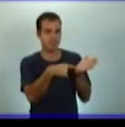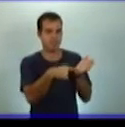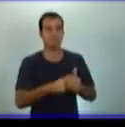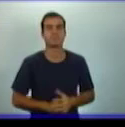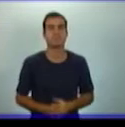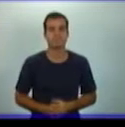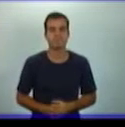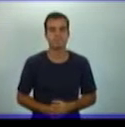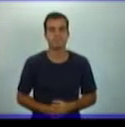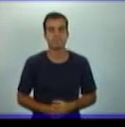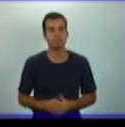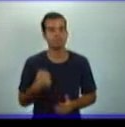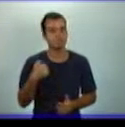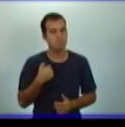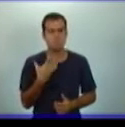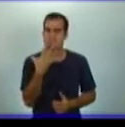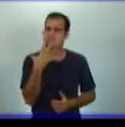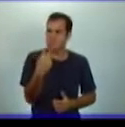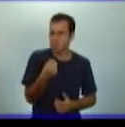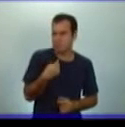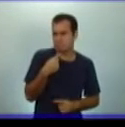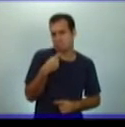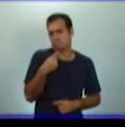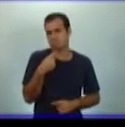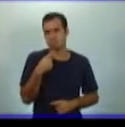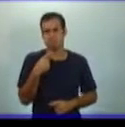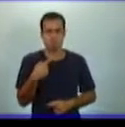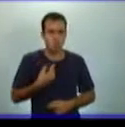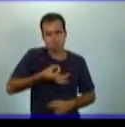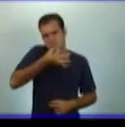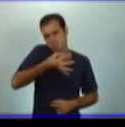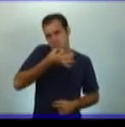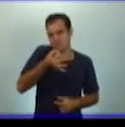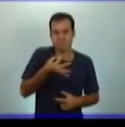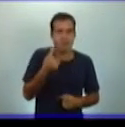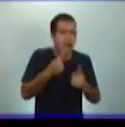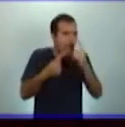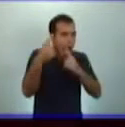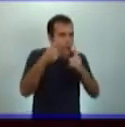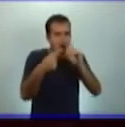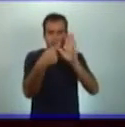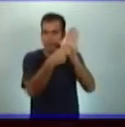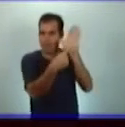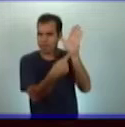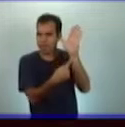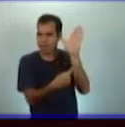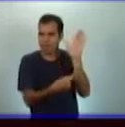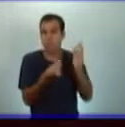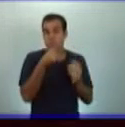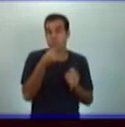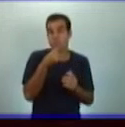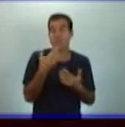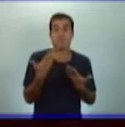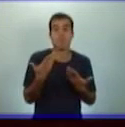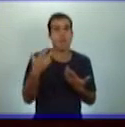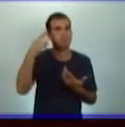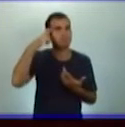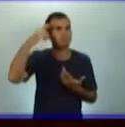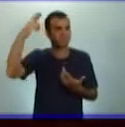conversar contigo algunos elementos que se pueden servir para rememorar